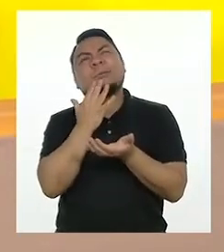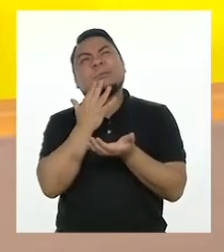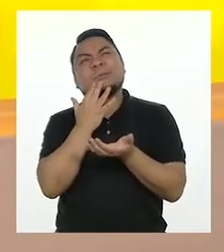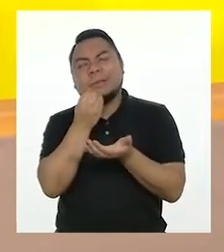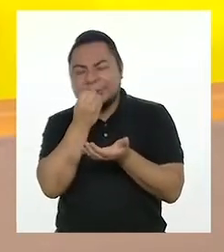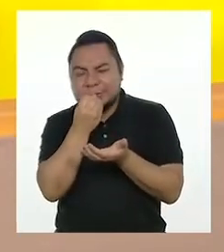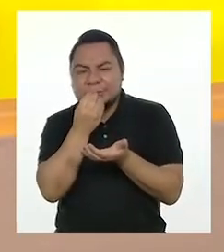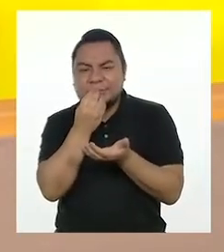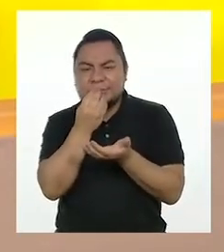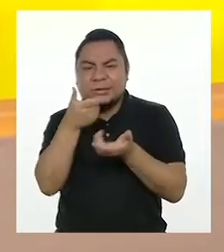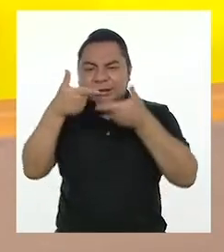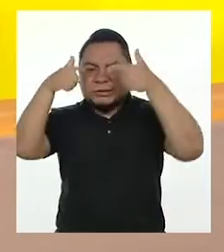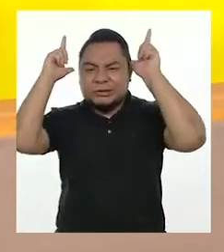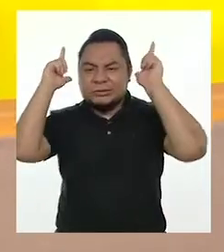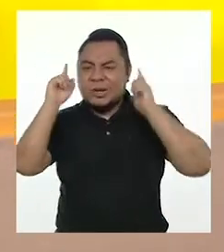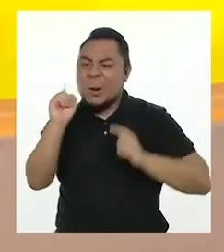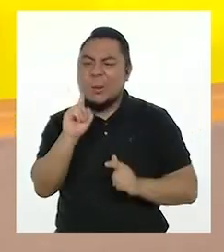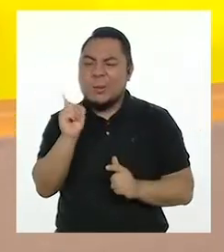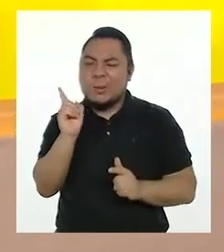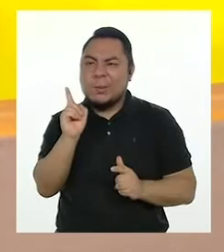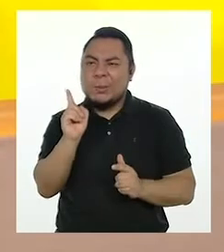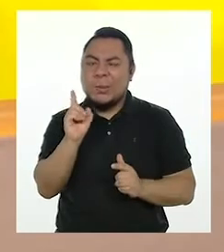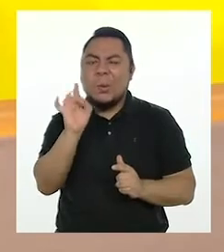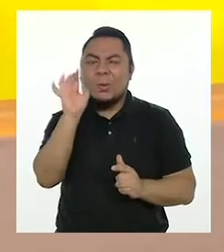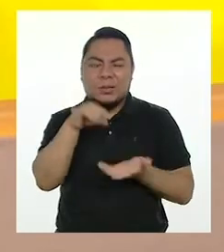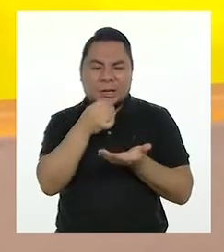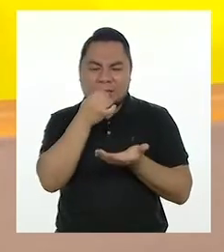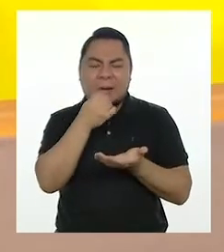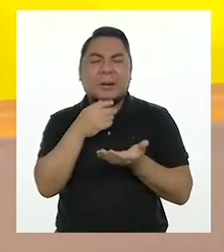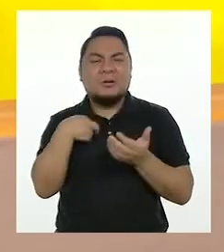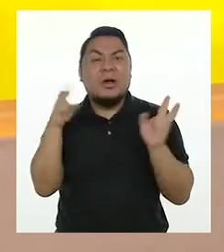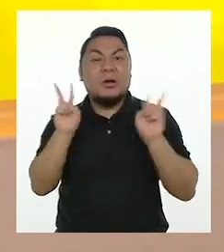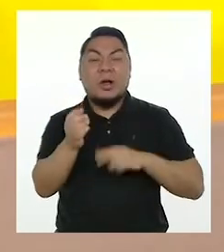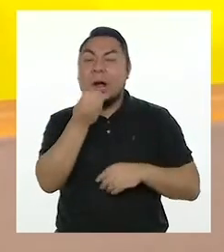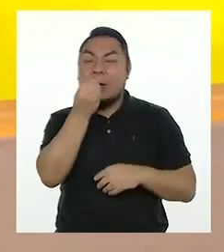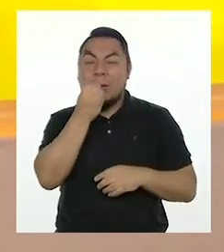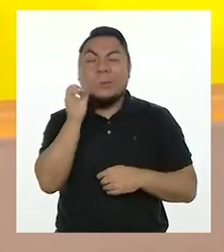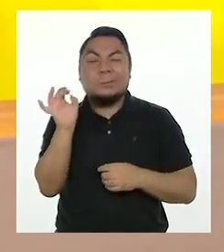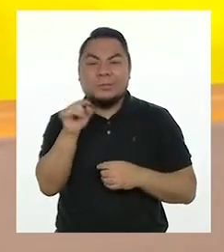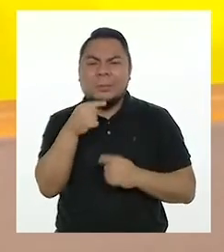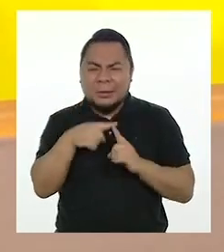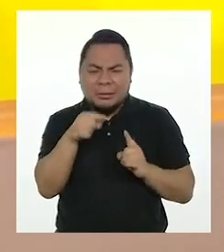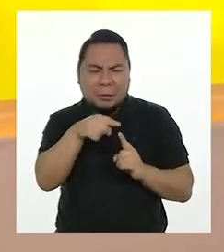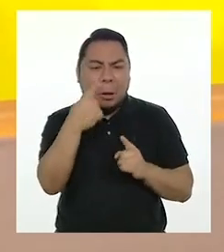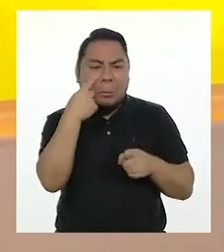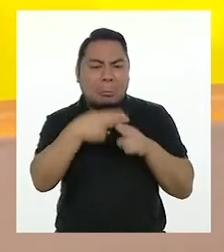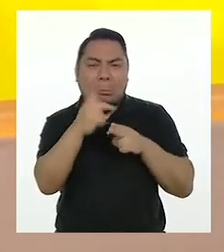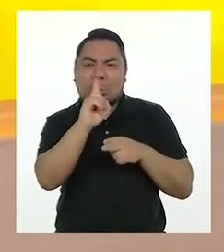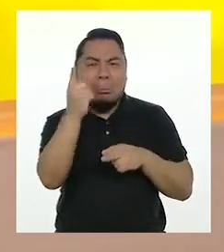Sí, no es una lechuga. No sé lo que es. Me encantan las verduras, pero a veces no sé lo que como.